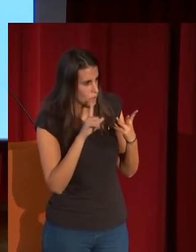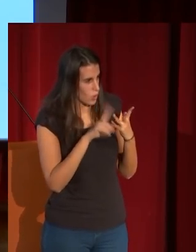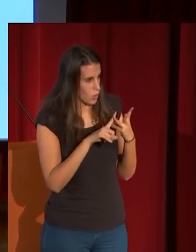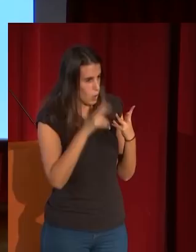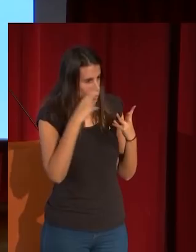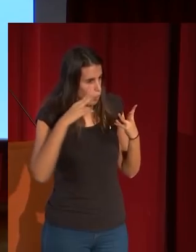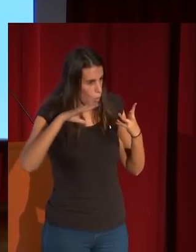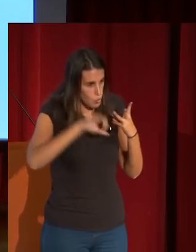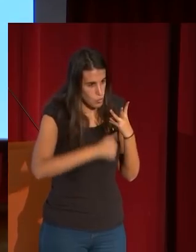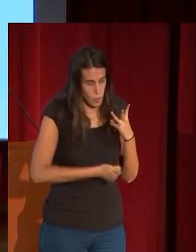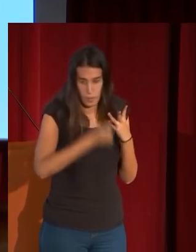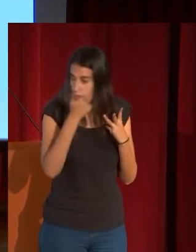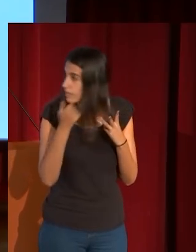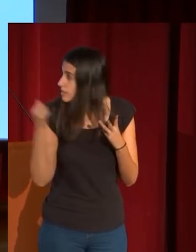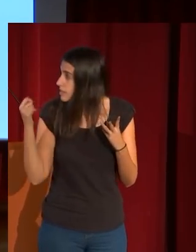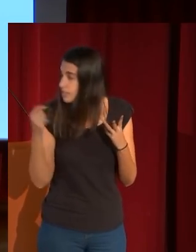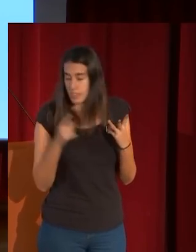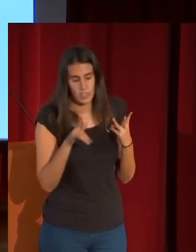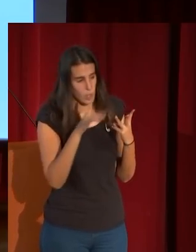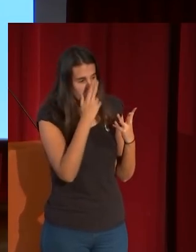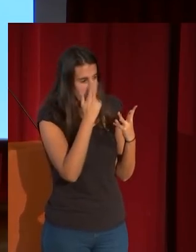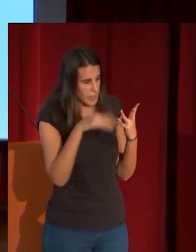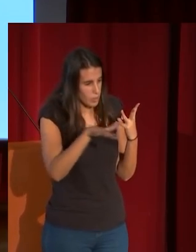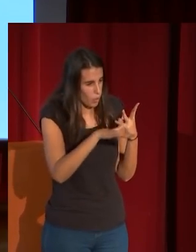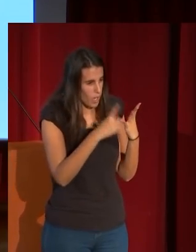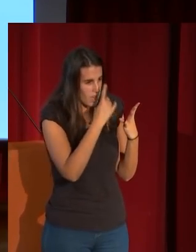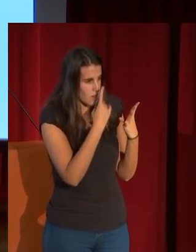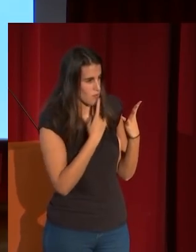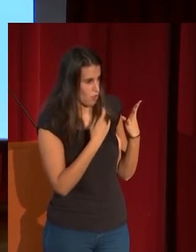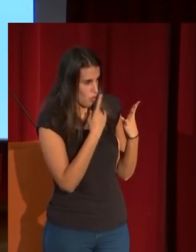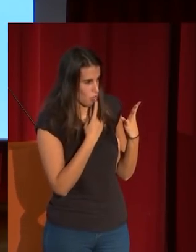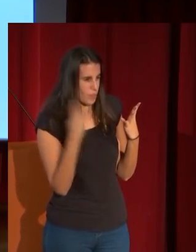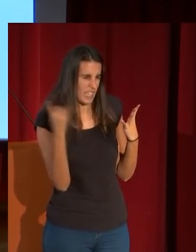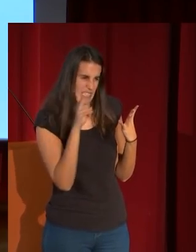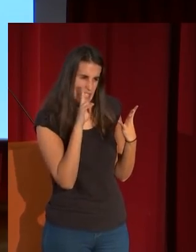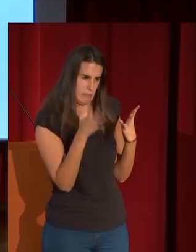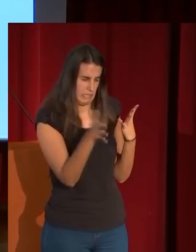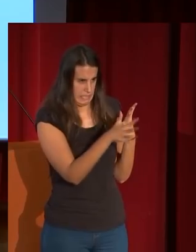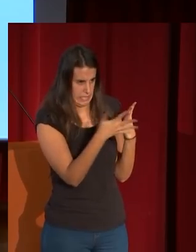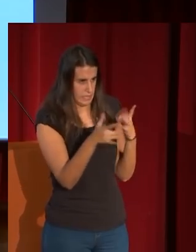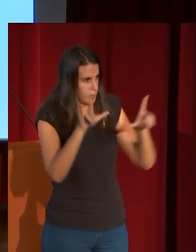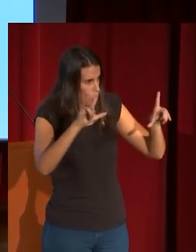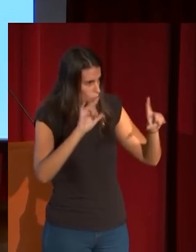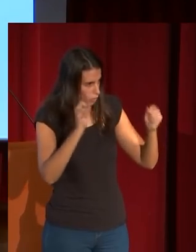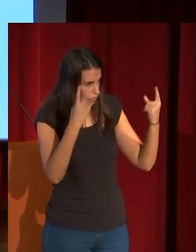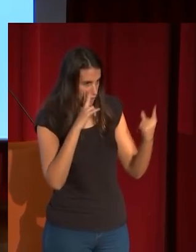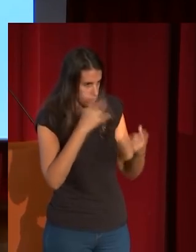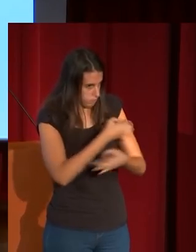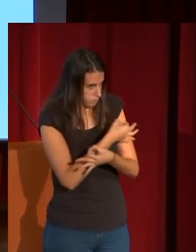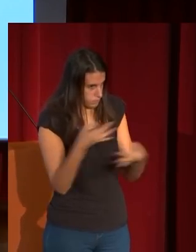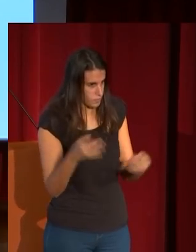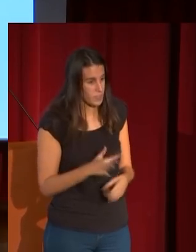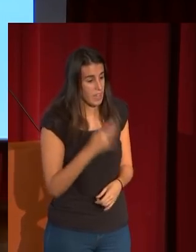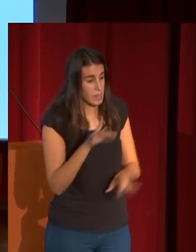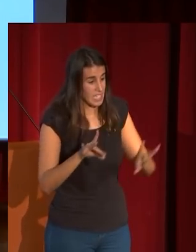aquí se hace muy rojo en algunos lugares se ve mejor en el cuadro naturalmente y fíjense cómo la arena